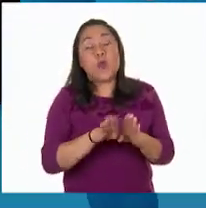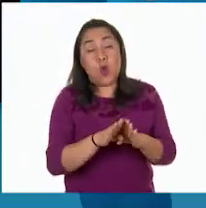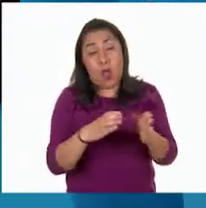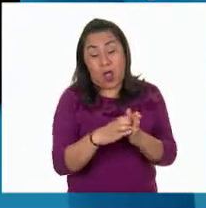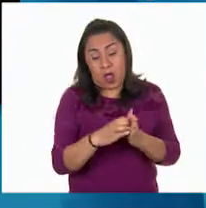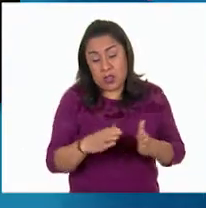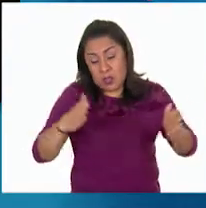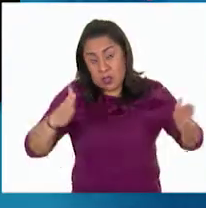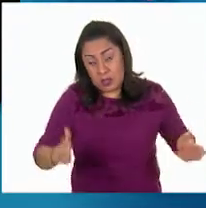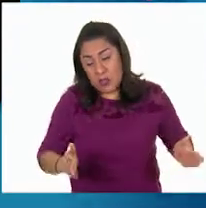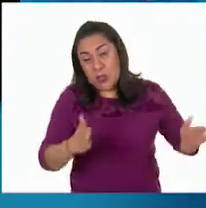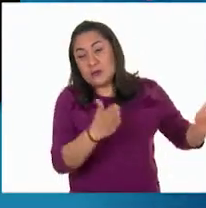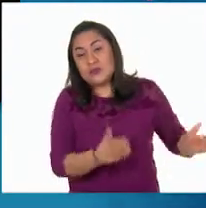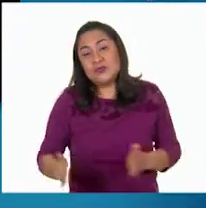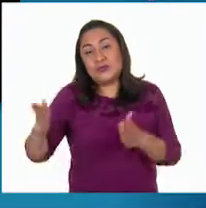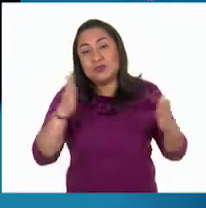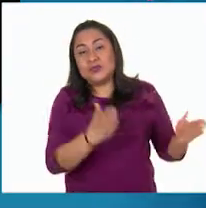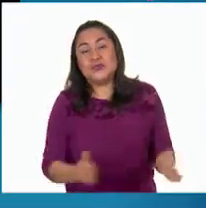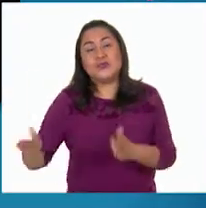caja a la máquina.